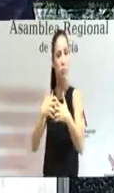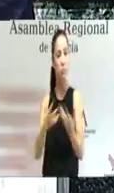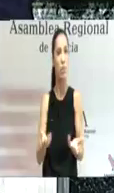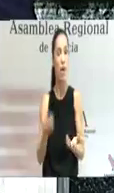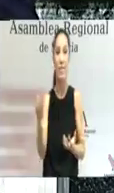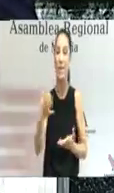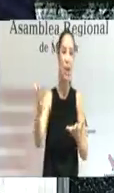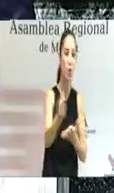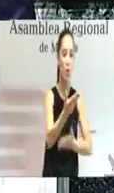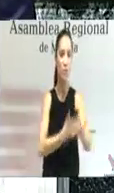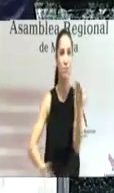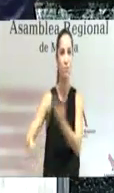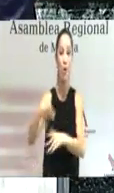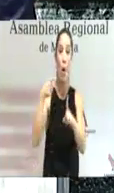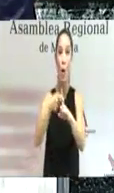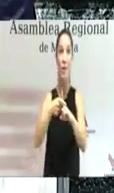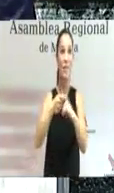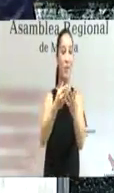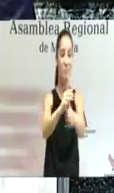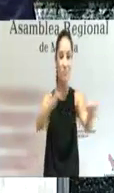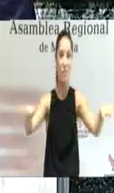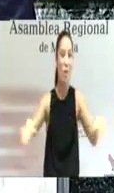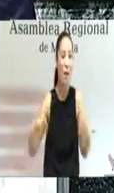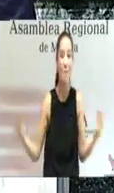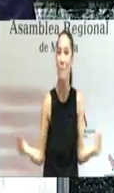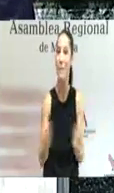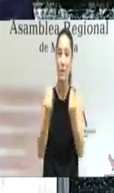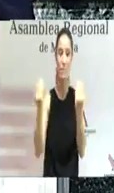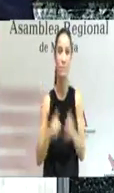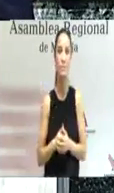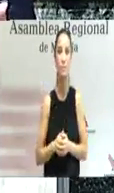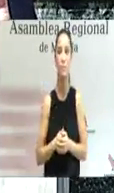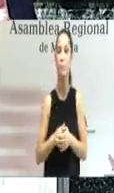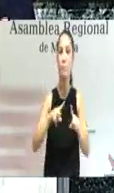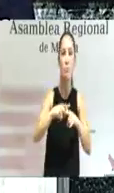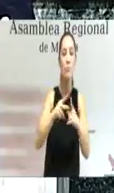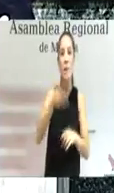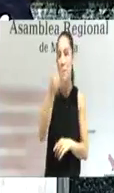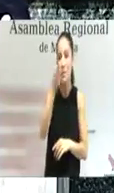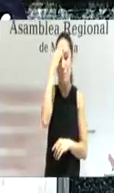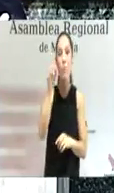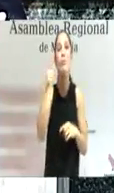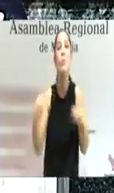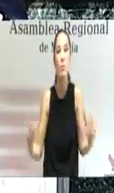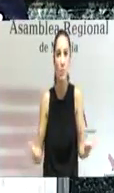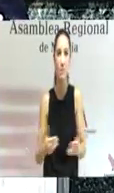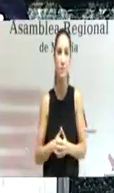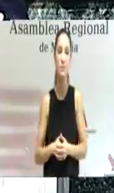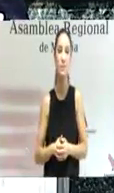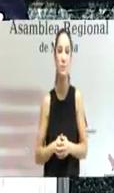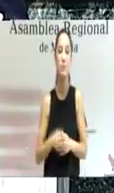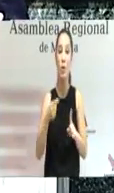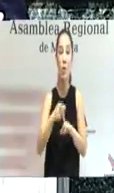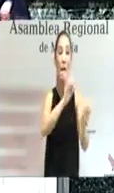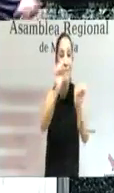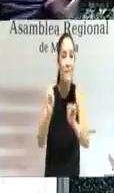todo a mejorar un entorno que, como saben, tiene una herramienta fundamental para su